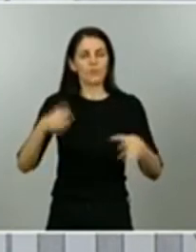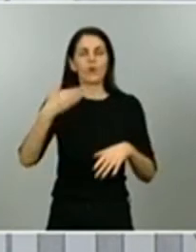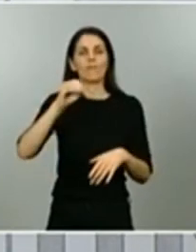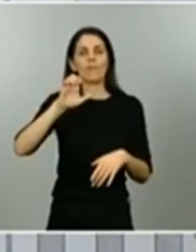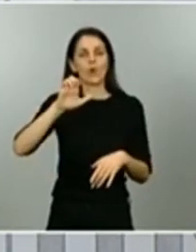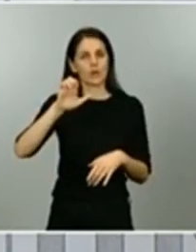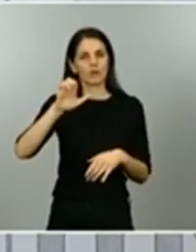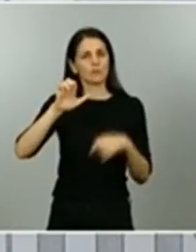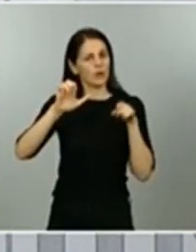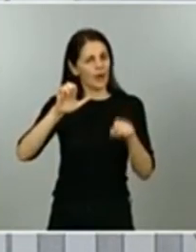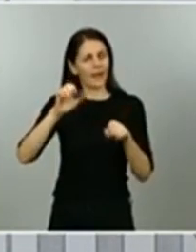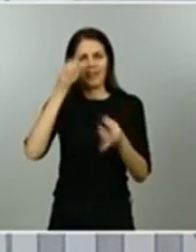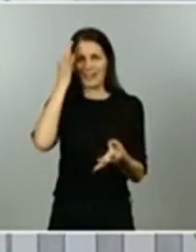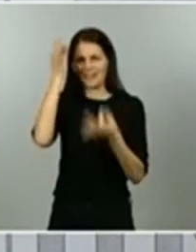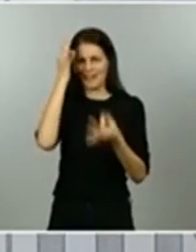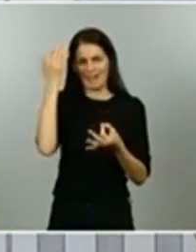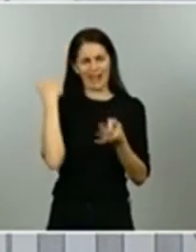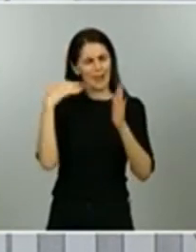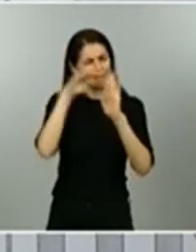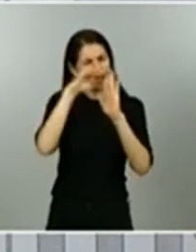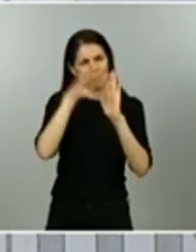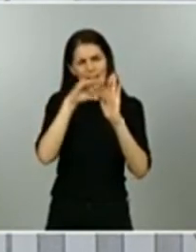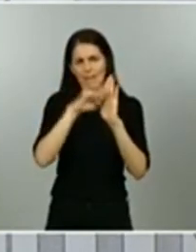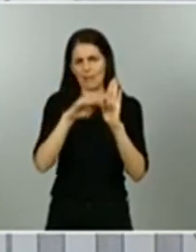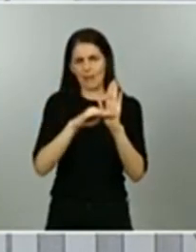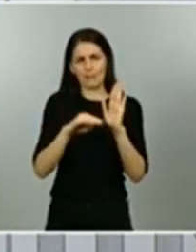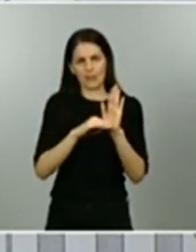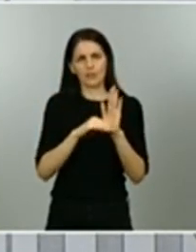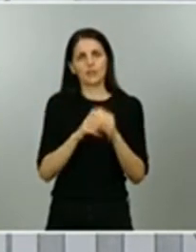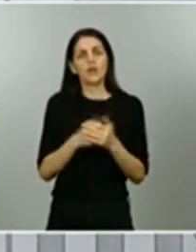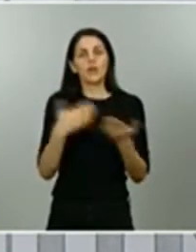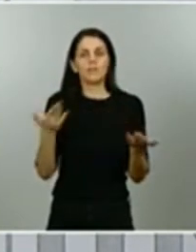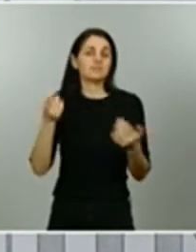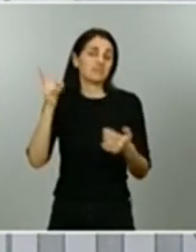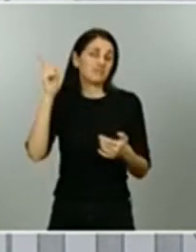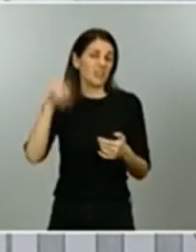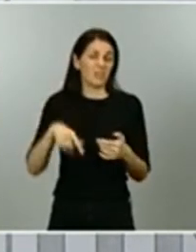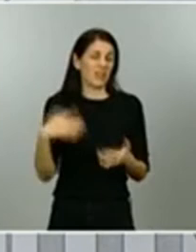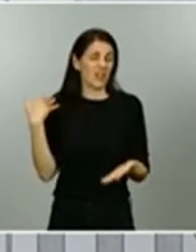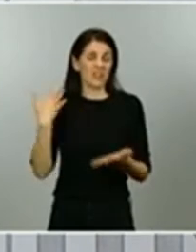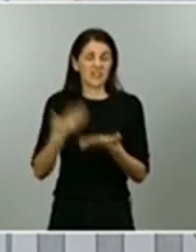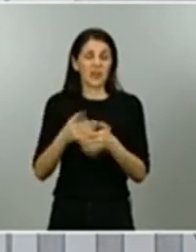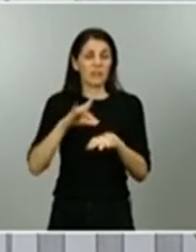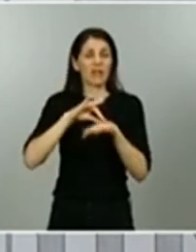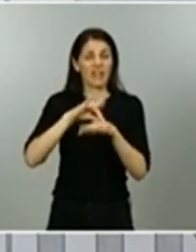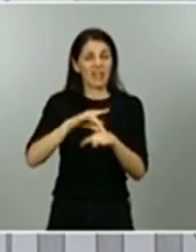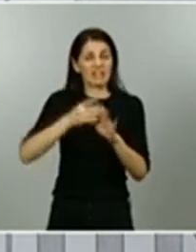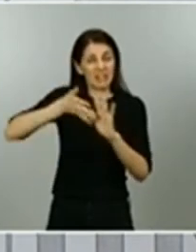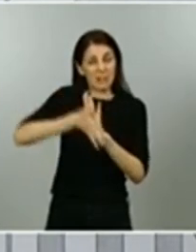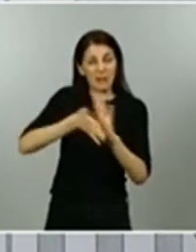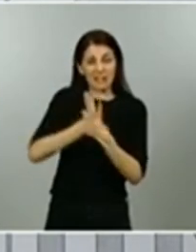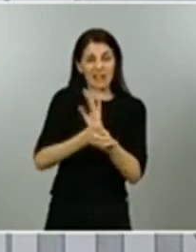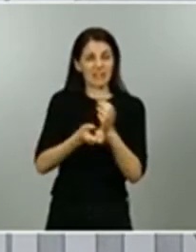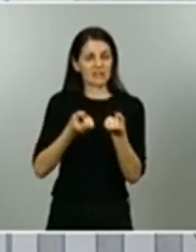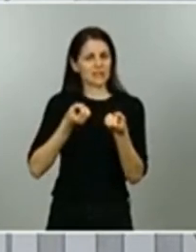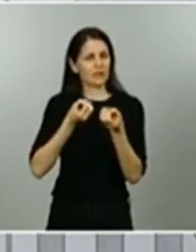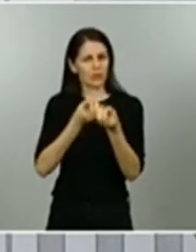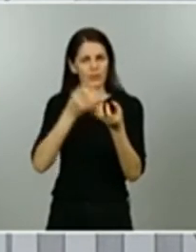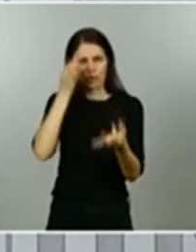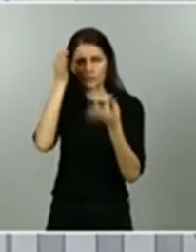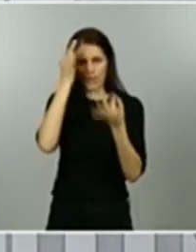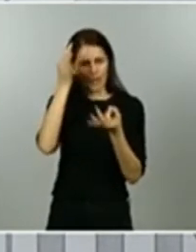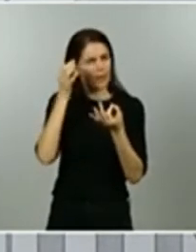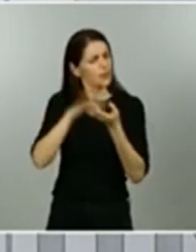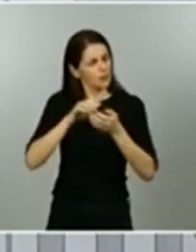lógicamente como hacemos siempre en otros casos pues habrá unas guías explicativas y en fin todo detalle de toda la información para que la ciudadanía pueda tener